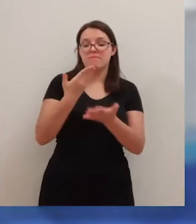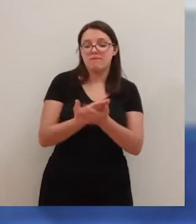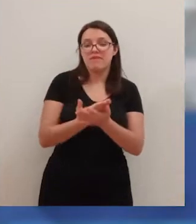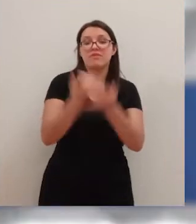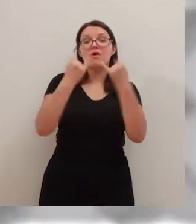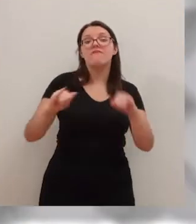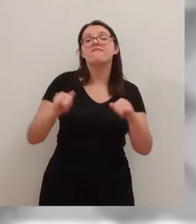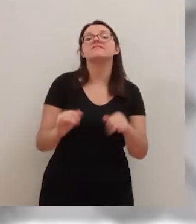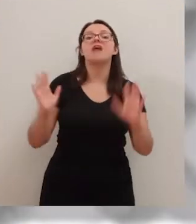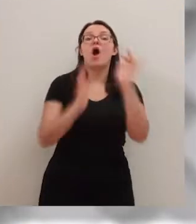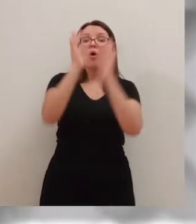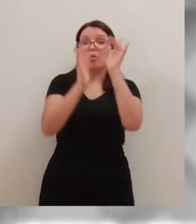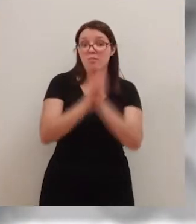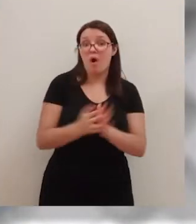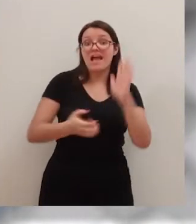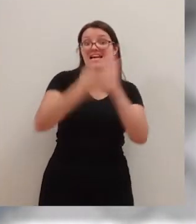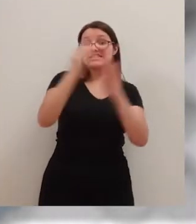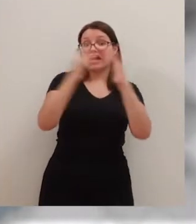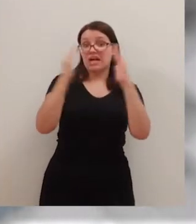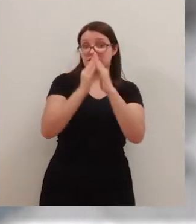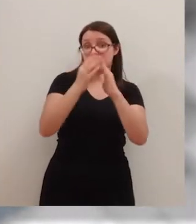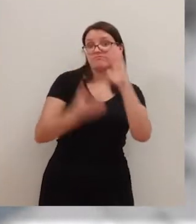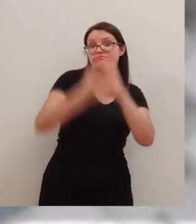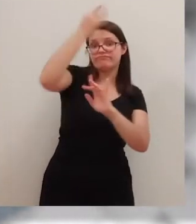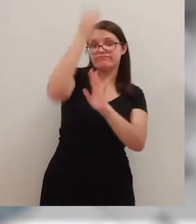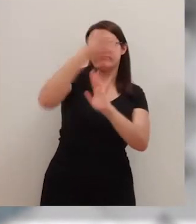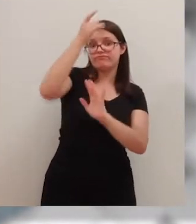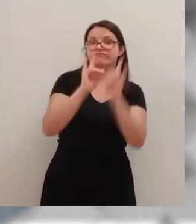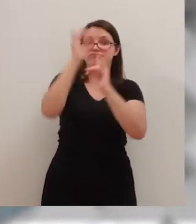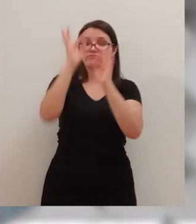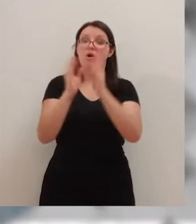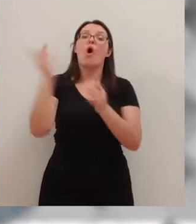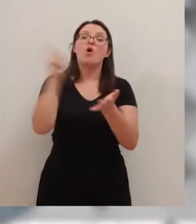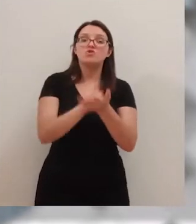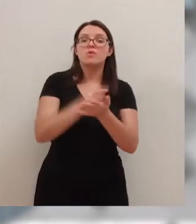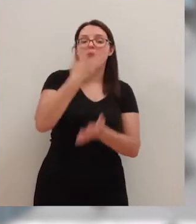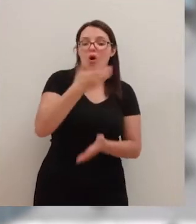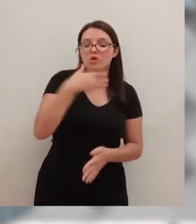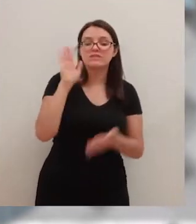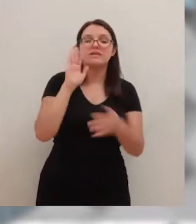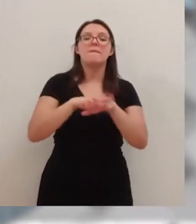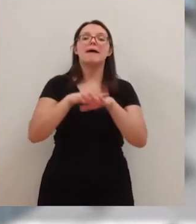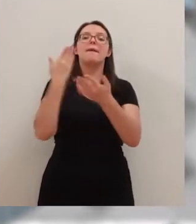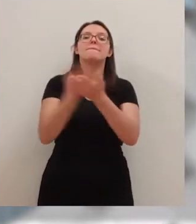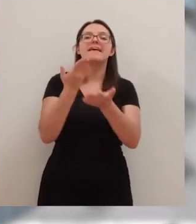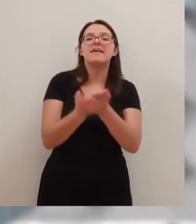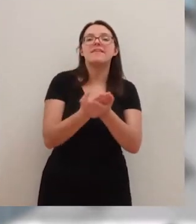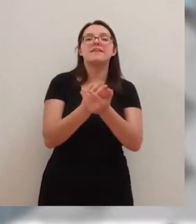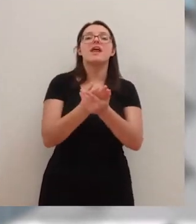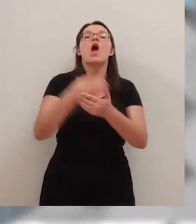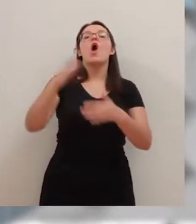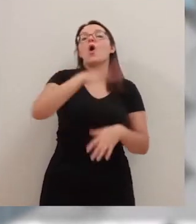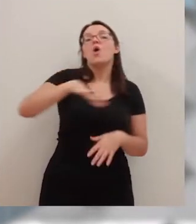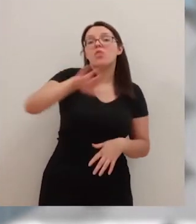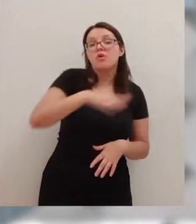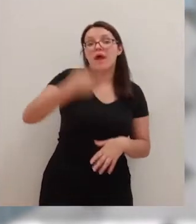Fiesta del humo. Las chimeneas de la treintena de casas de esta aldea riojana volvieron a teñirse de colores para reclamar la construcción de un local